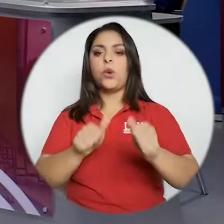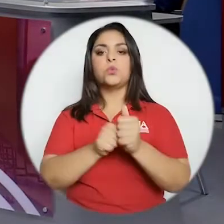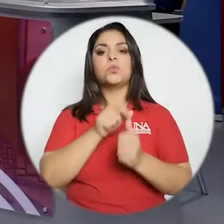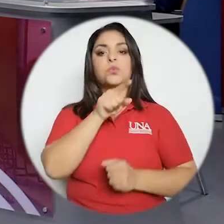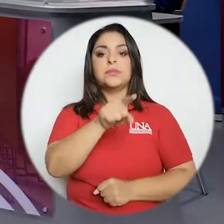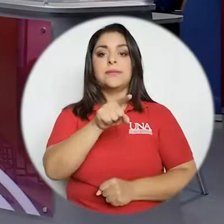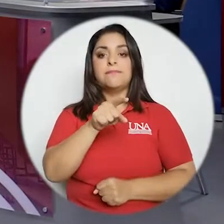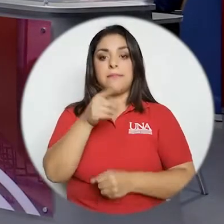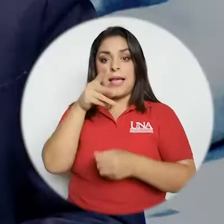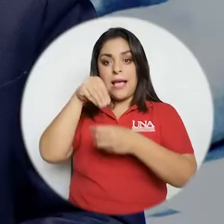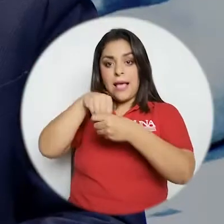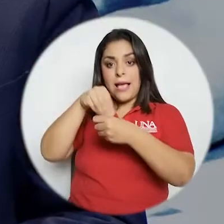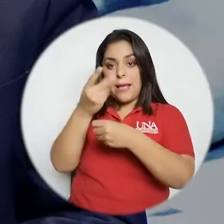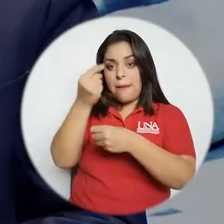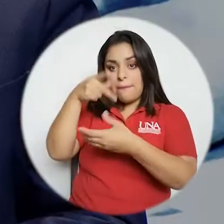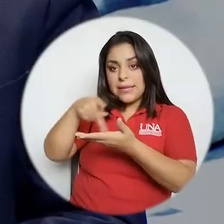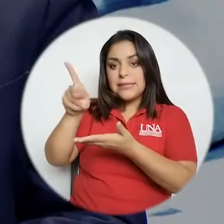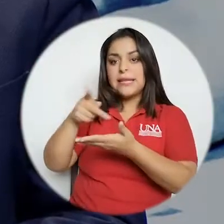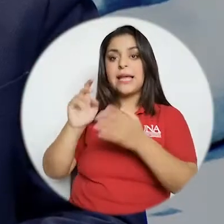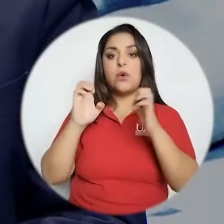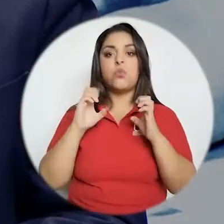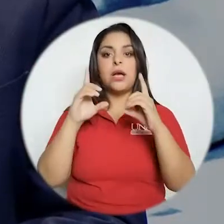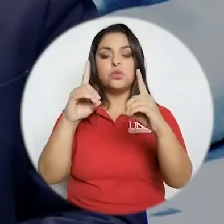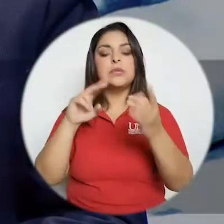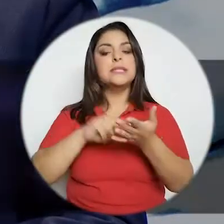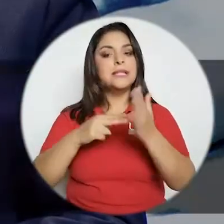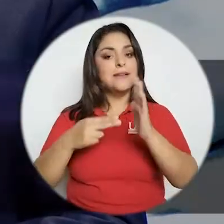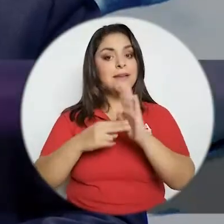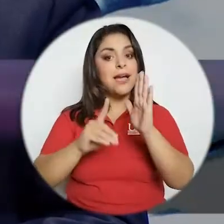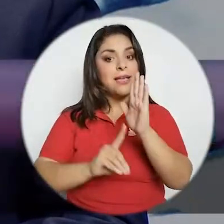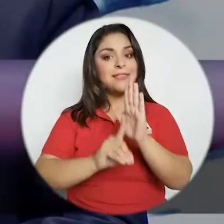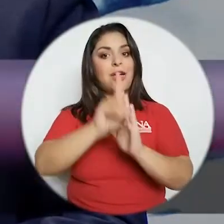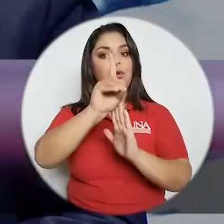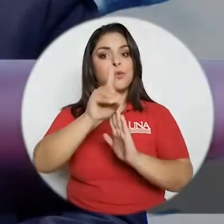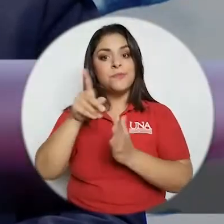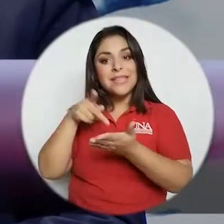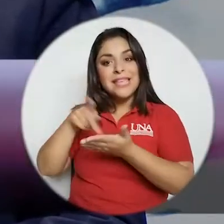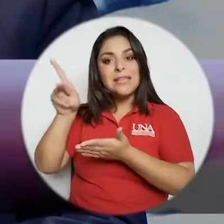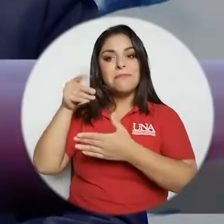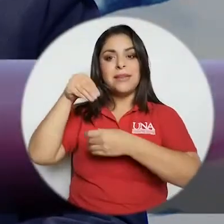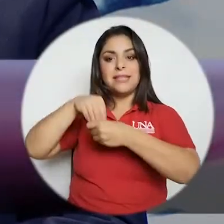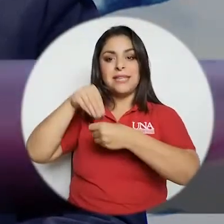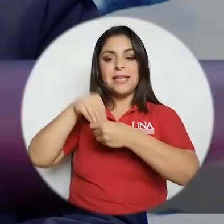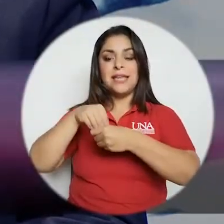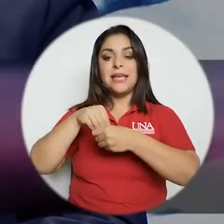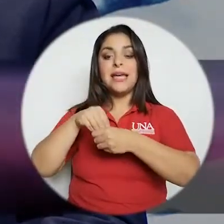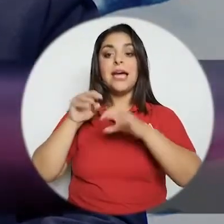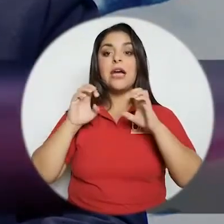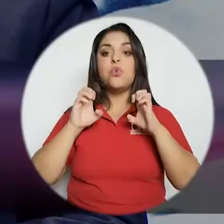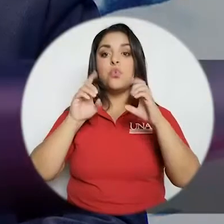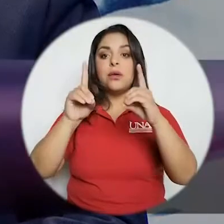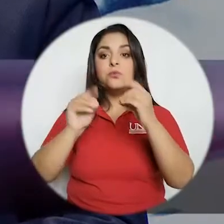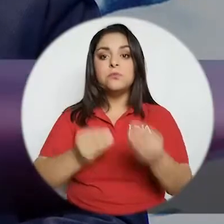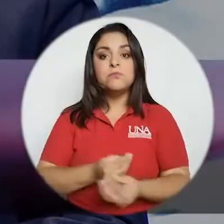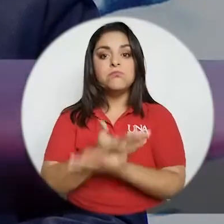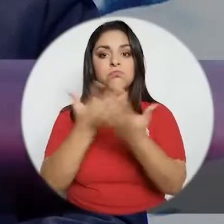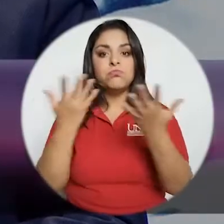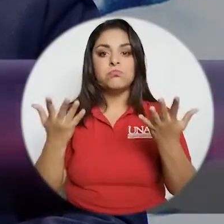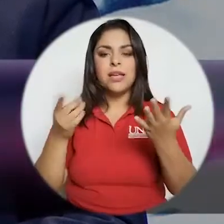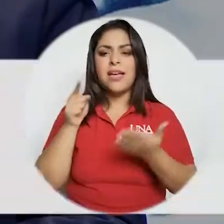invertir en educación es invertir en desarrollo invertir en educación pública es en invertir